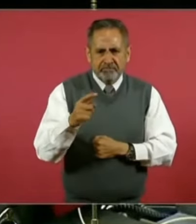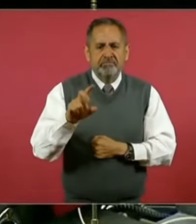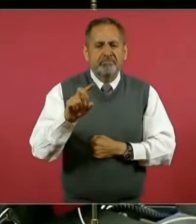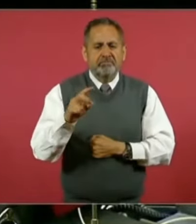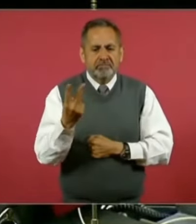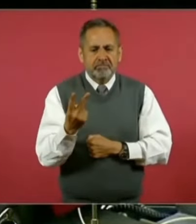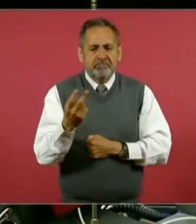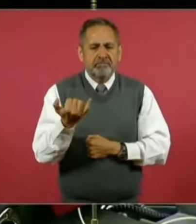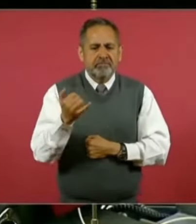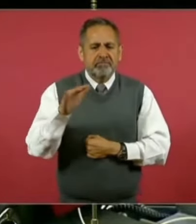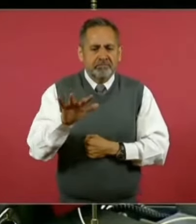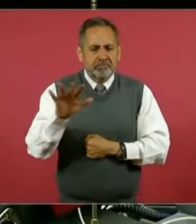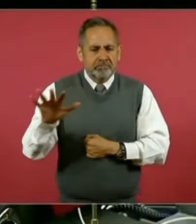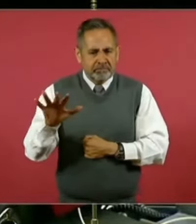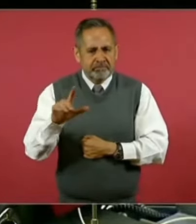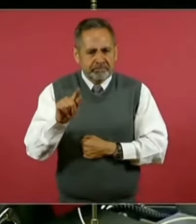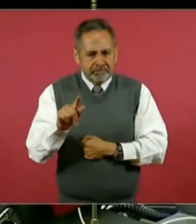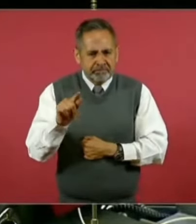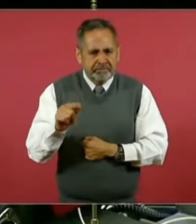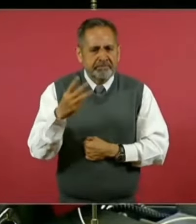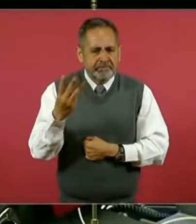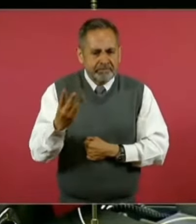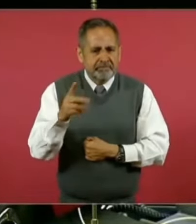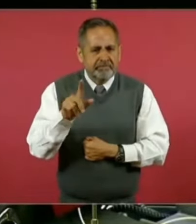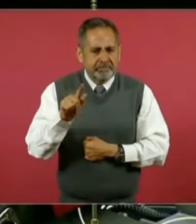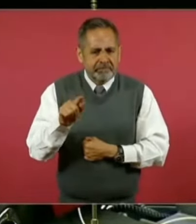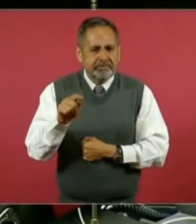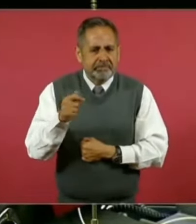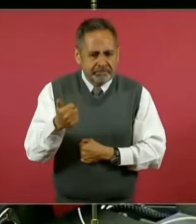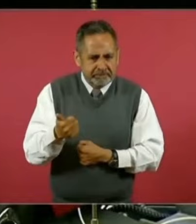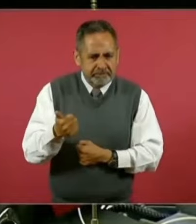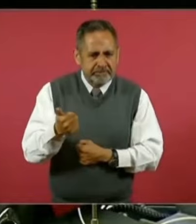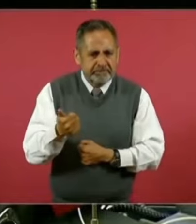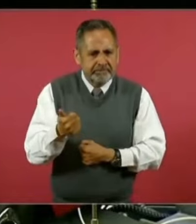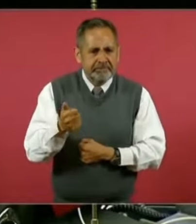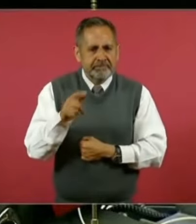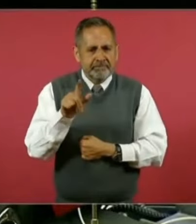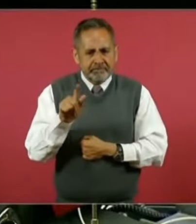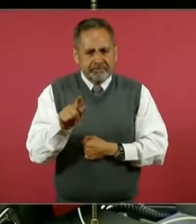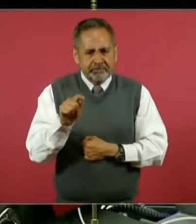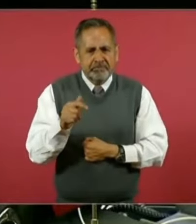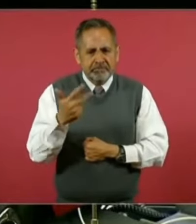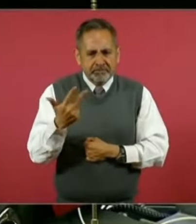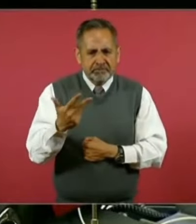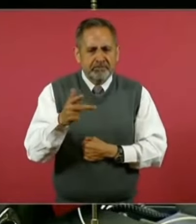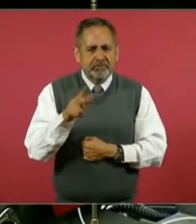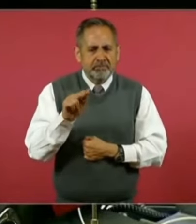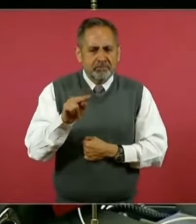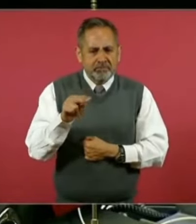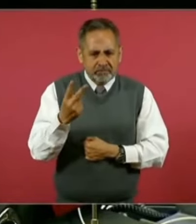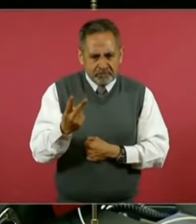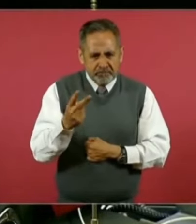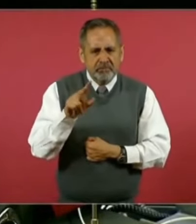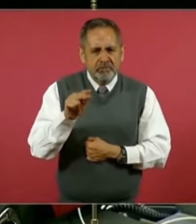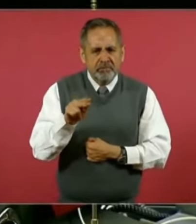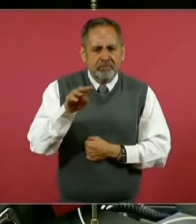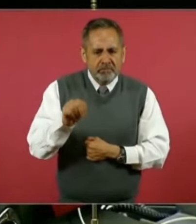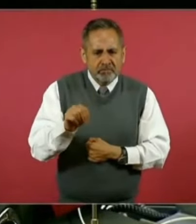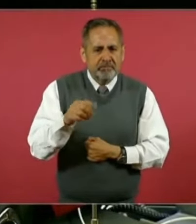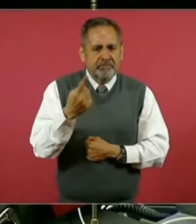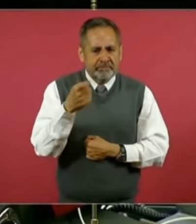32, 55, 73, 76, 78, 82, 89,